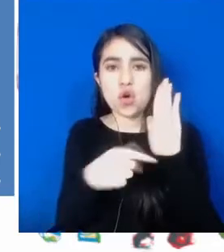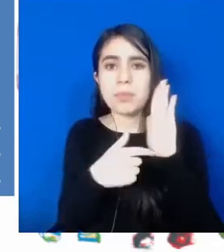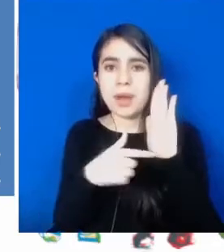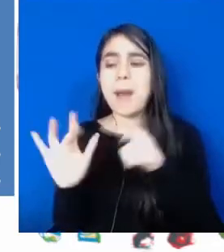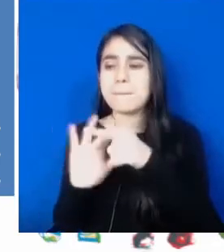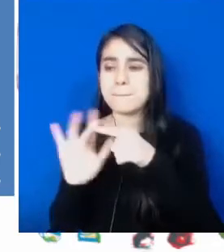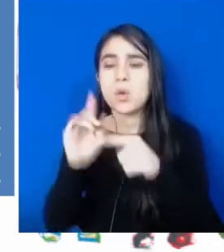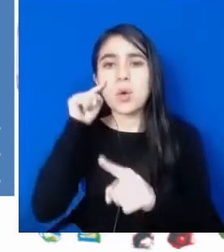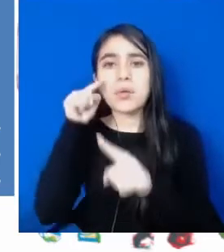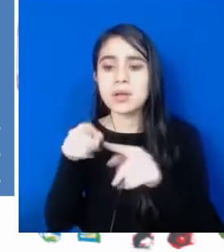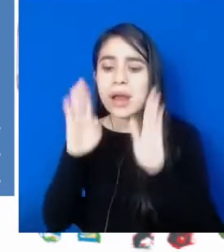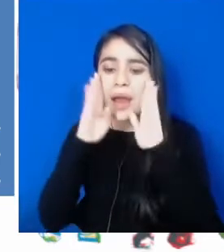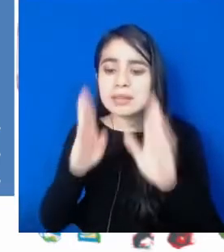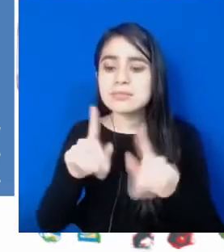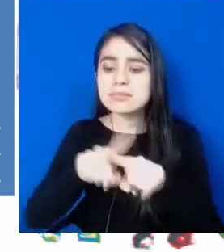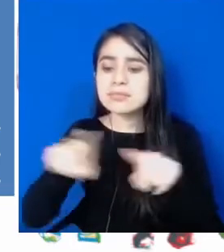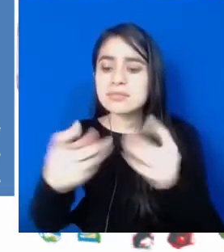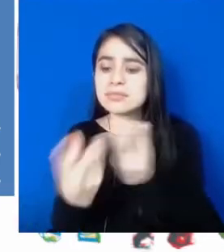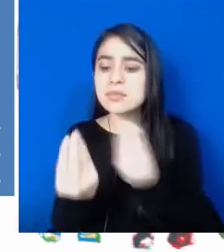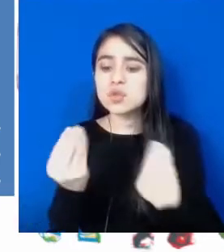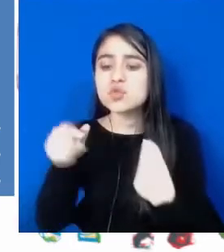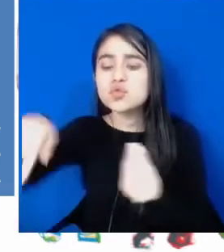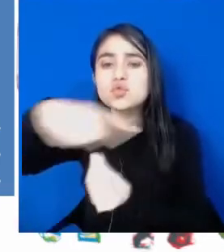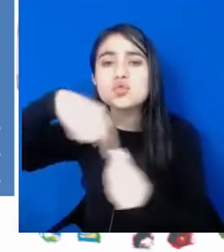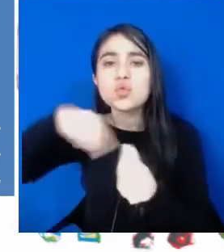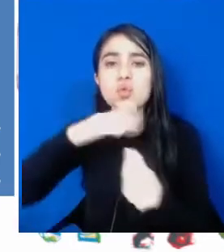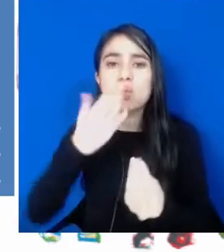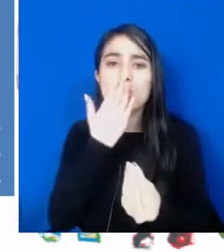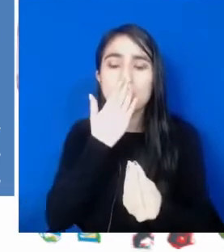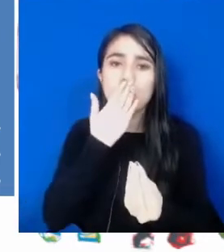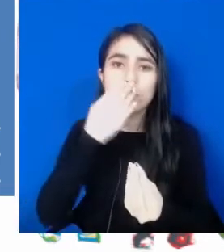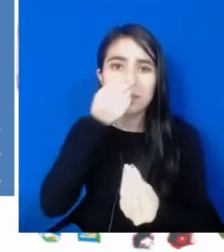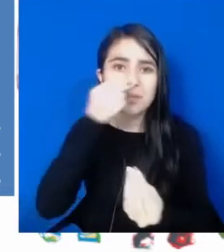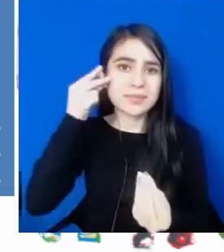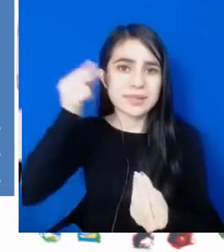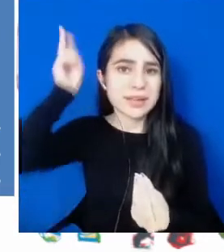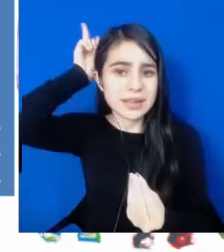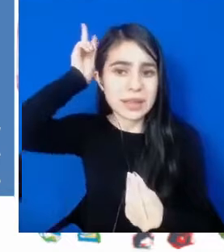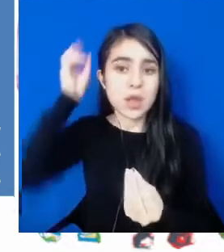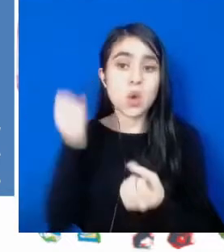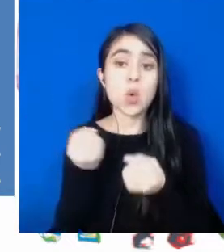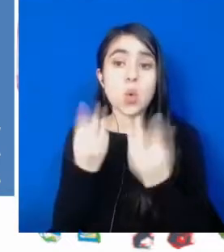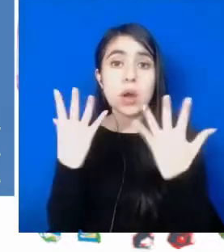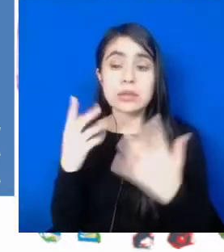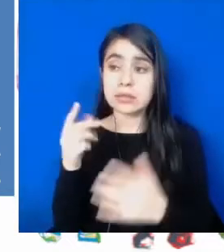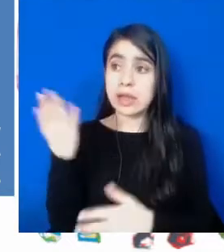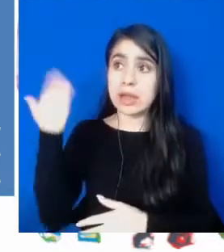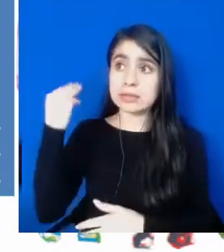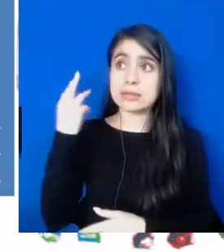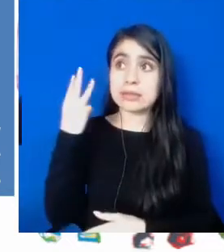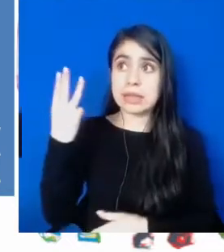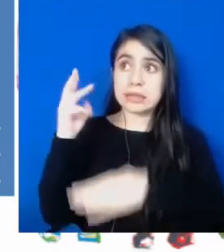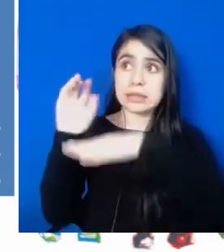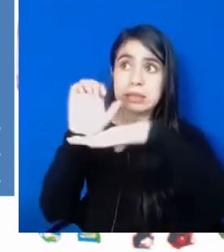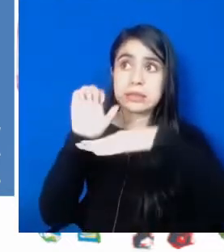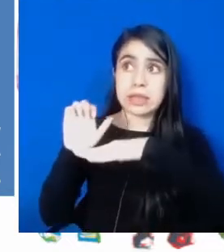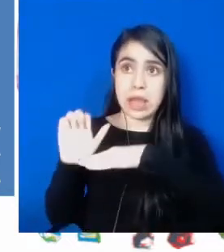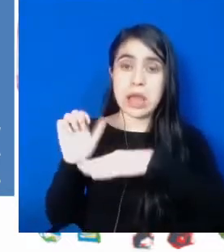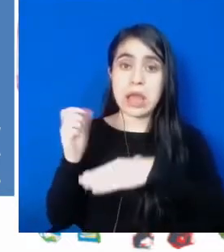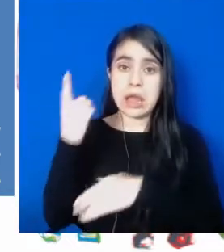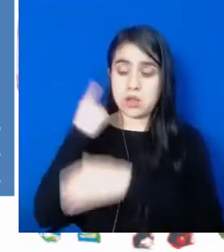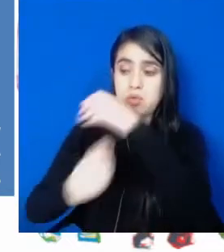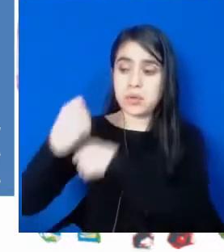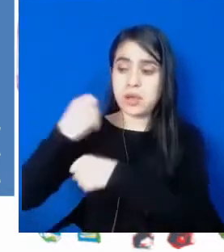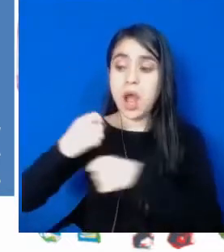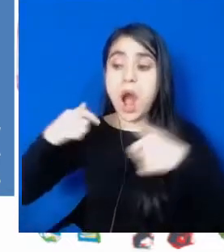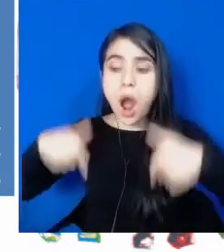normatividad para la atención diferenciada a la población indígena. De 13 entidades el año anterior, en el 2019,